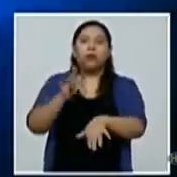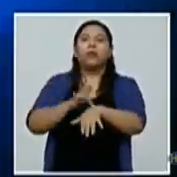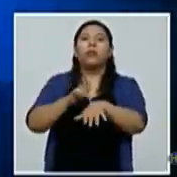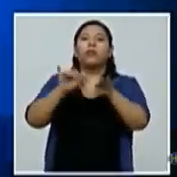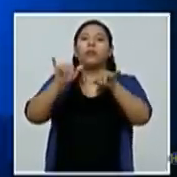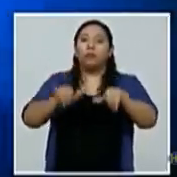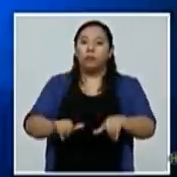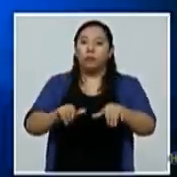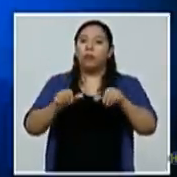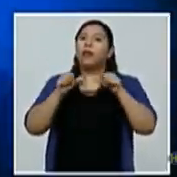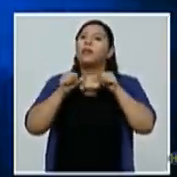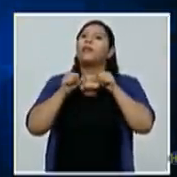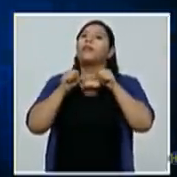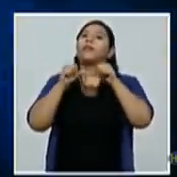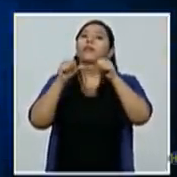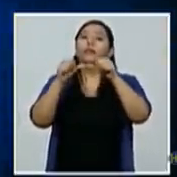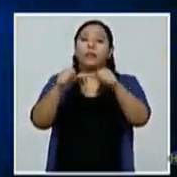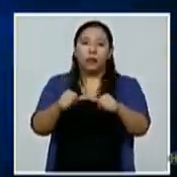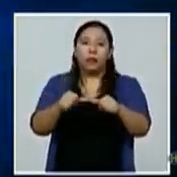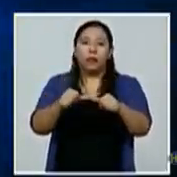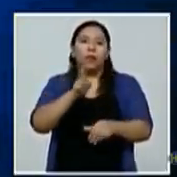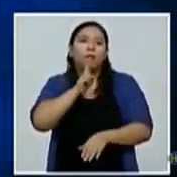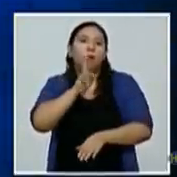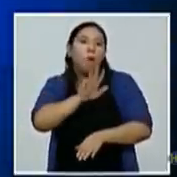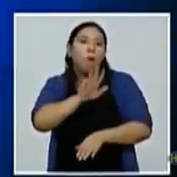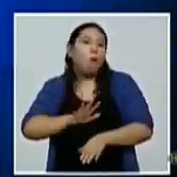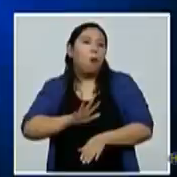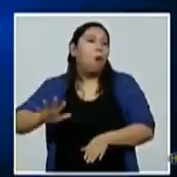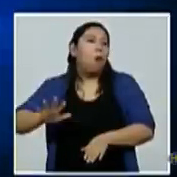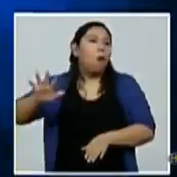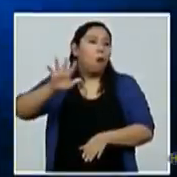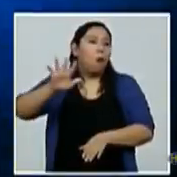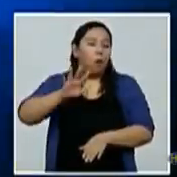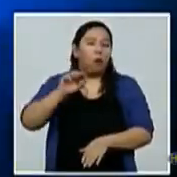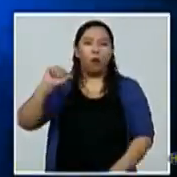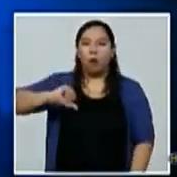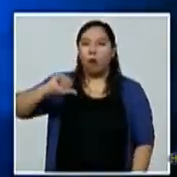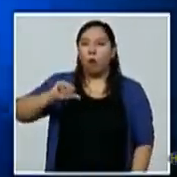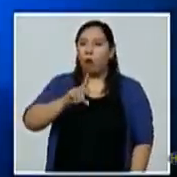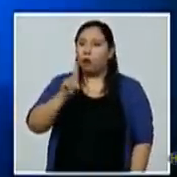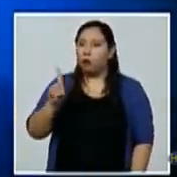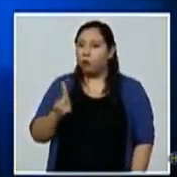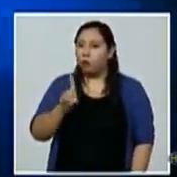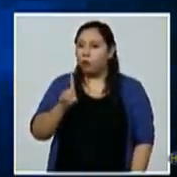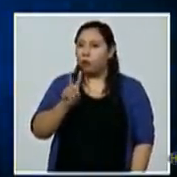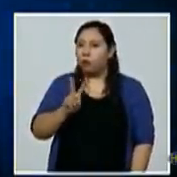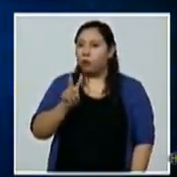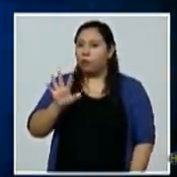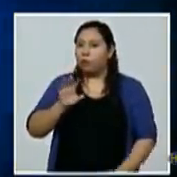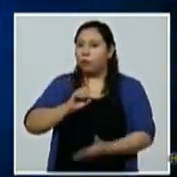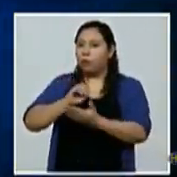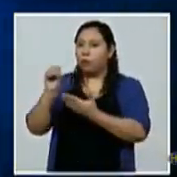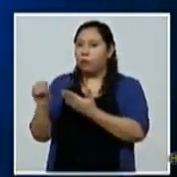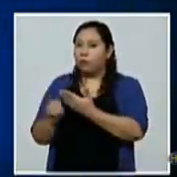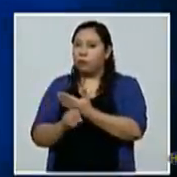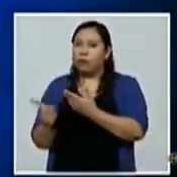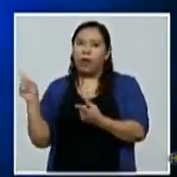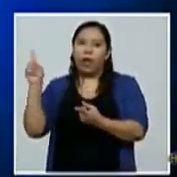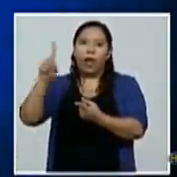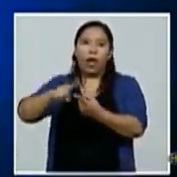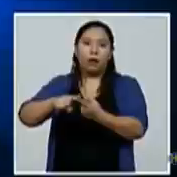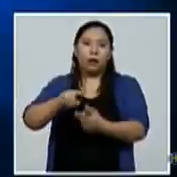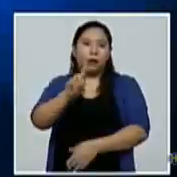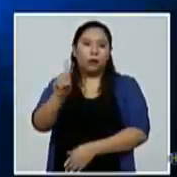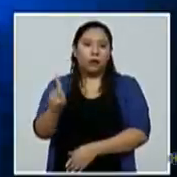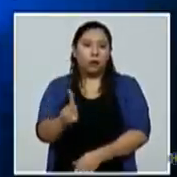queda absoluto en todo el territorio hondureño, desde el domingo 25 de octubre a las 11 p.m. hasta el domingo 1